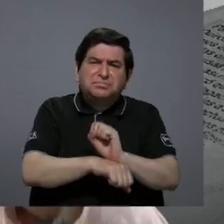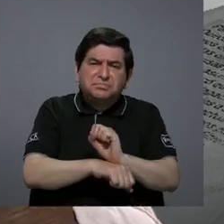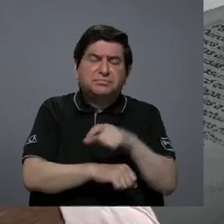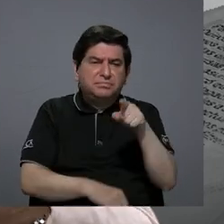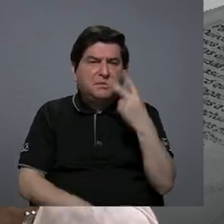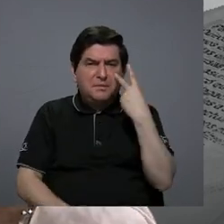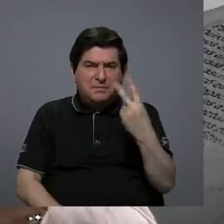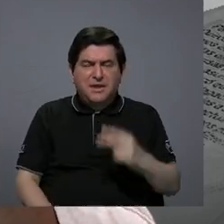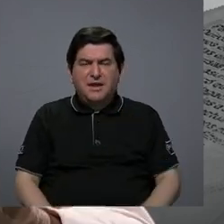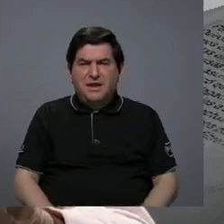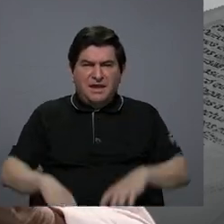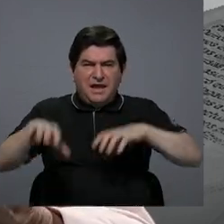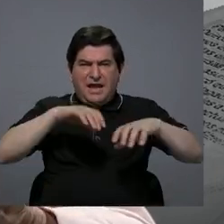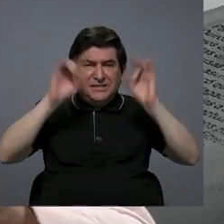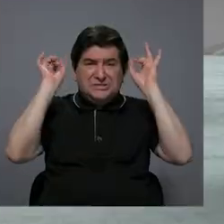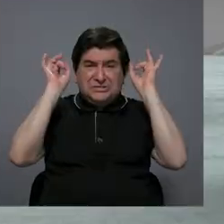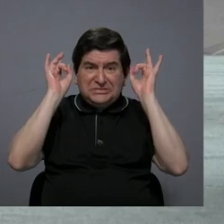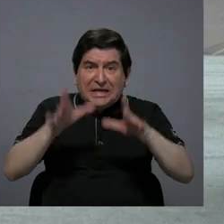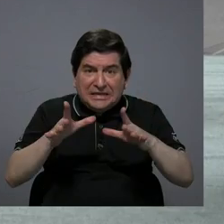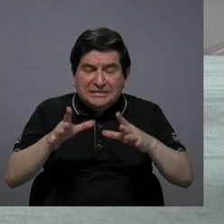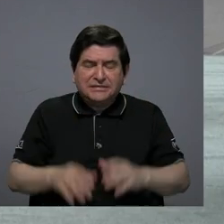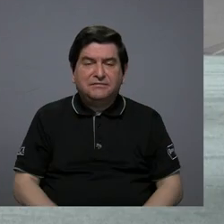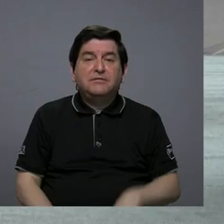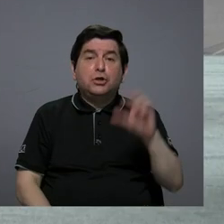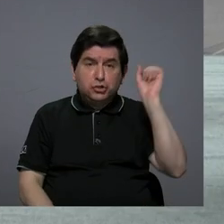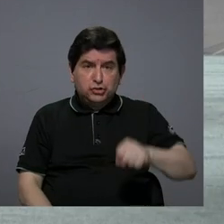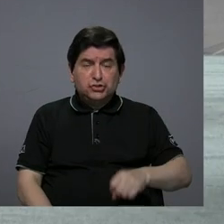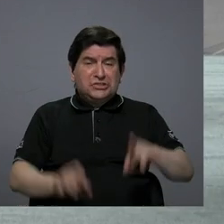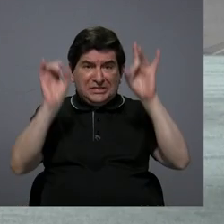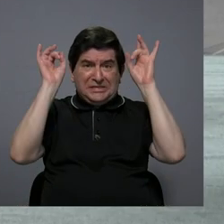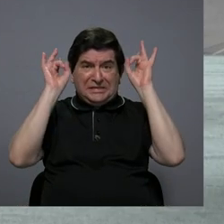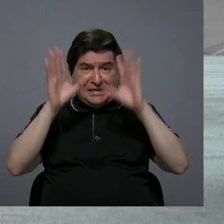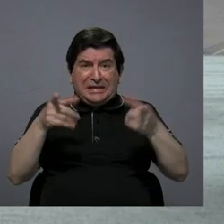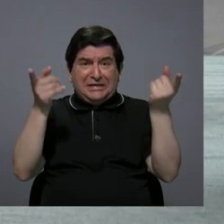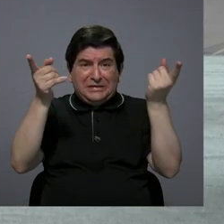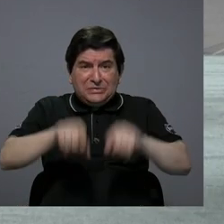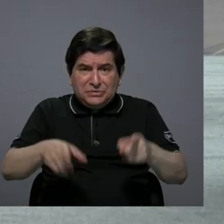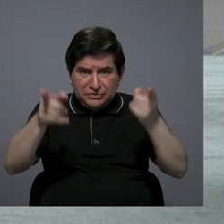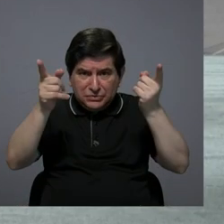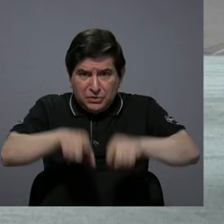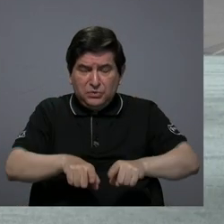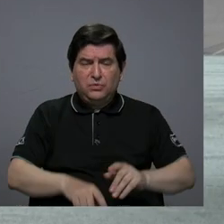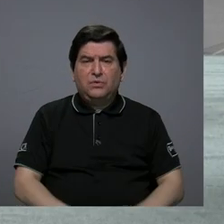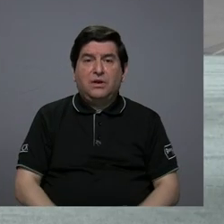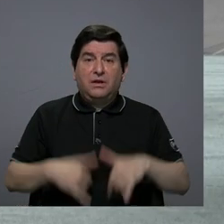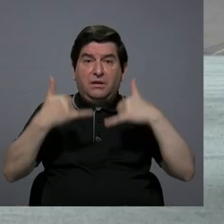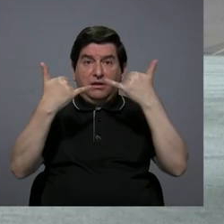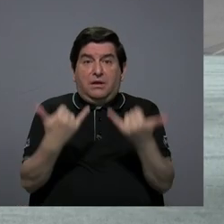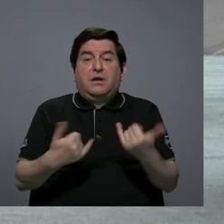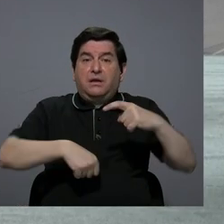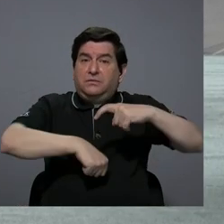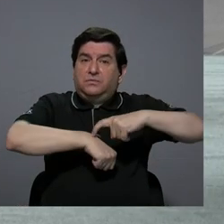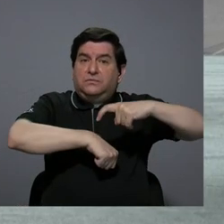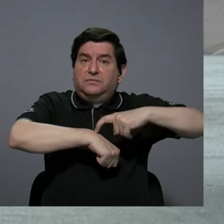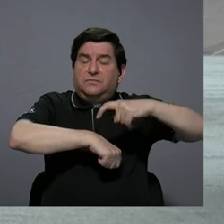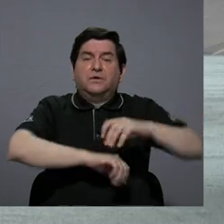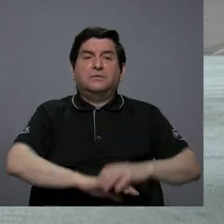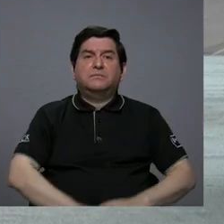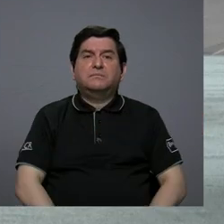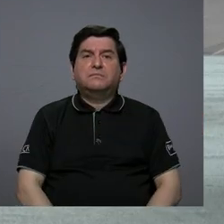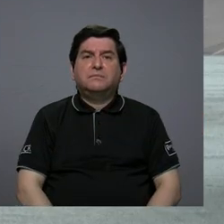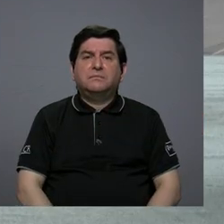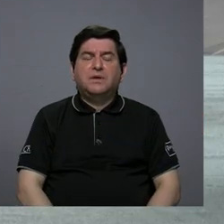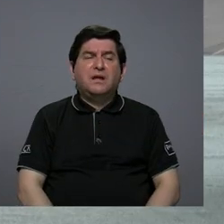esos gestos de horror porque es un horror lo que está sucediendo actualmente y